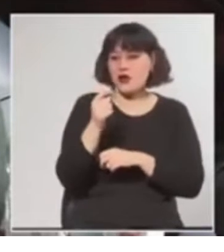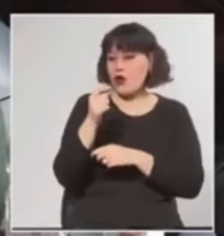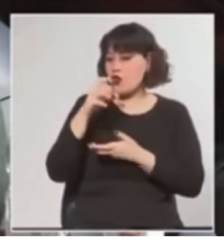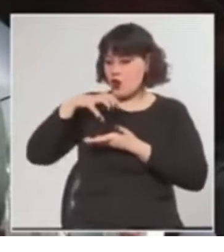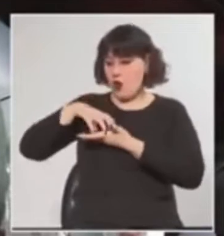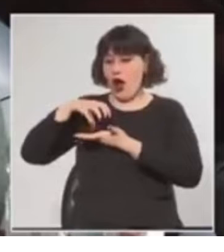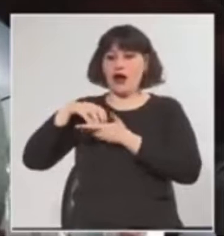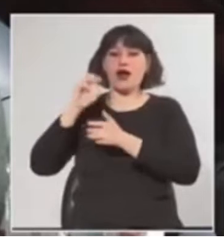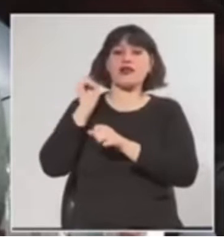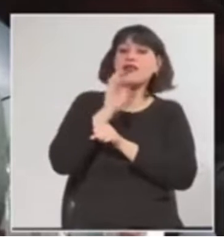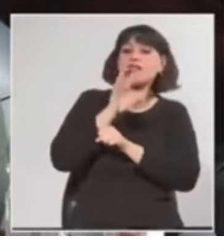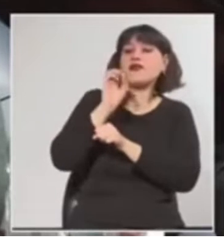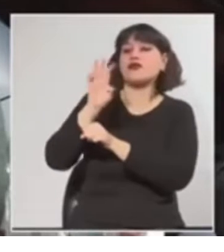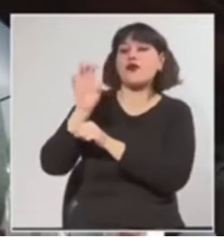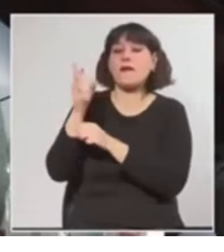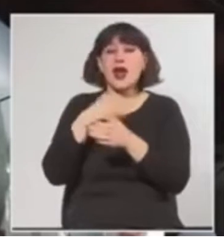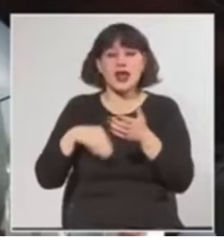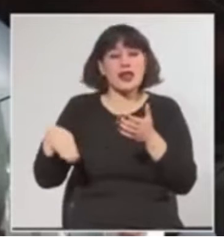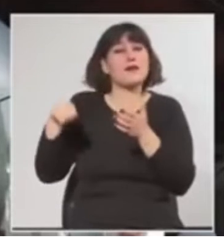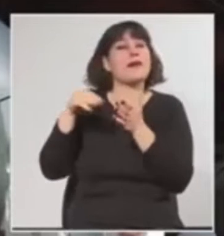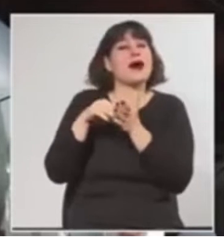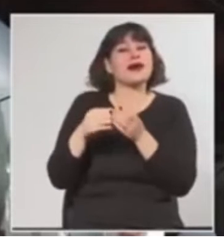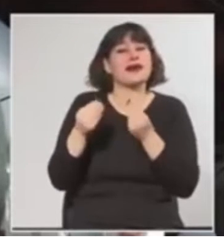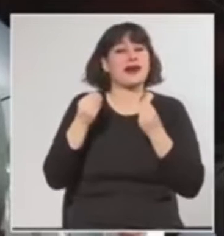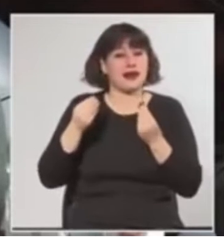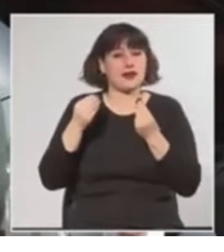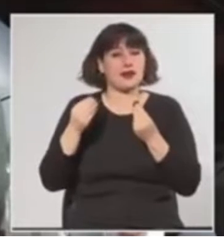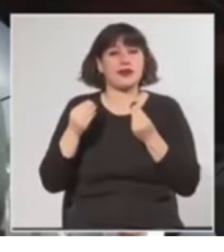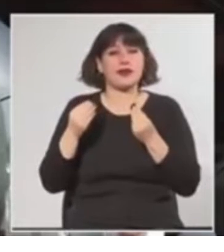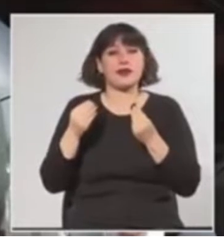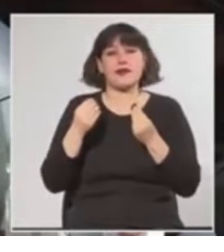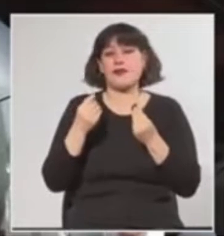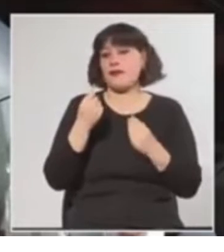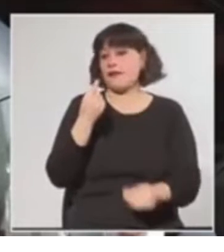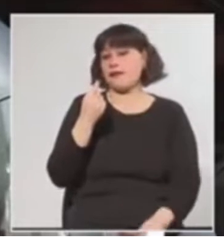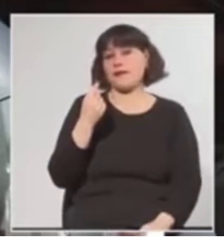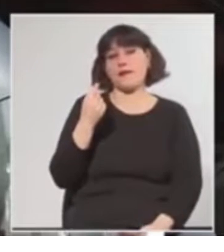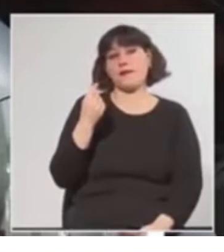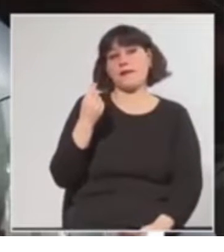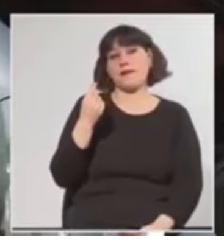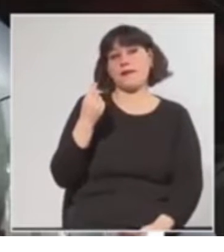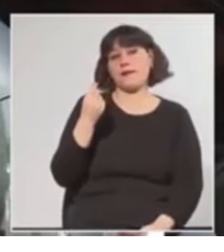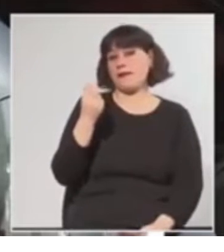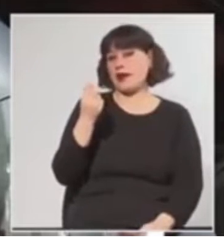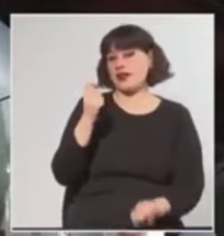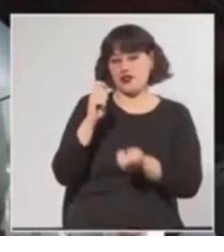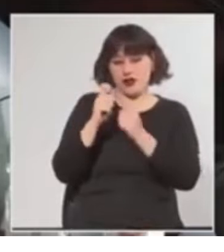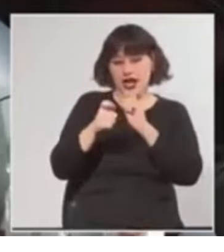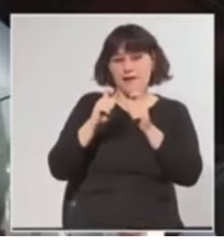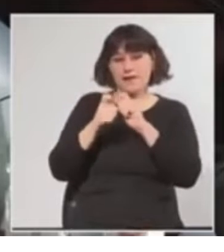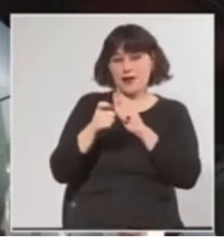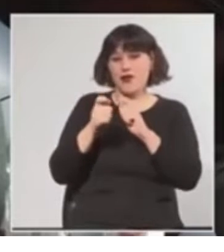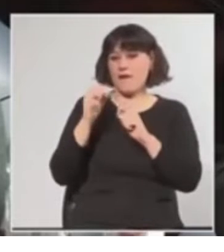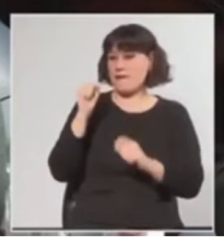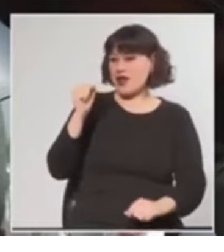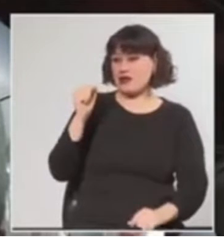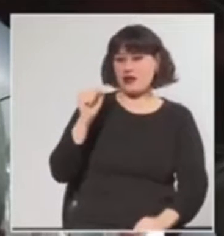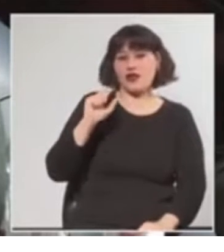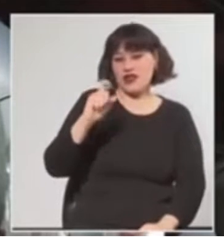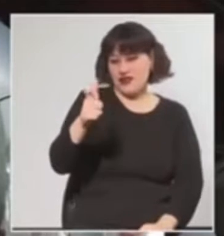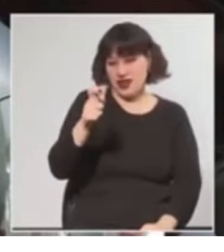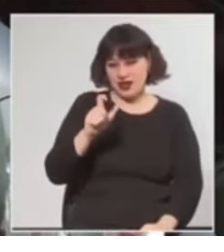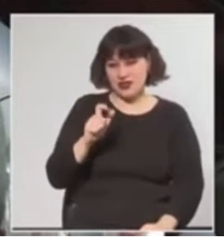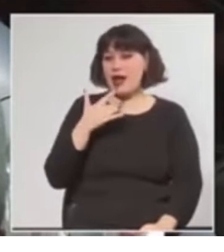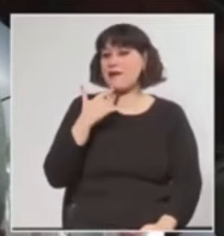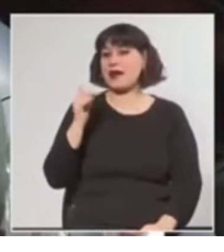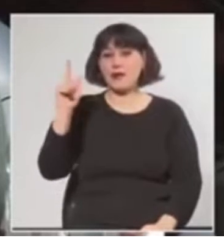de mercaderías, pero sobre todo porque existen diferencias en los tipos de cambio que hay en nuestro país, en el